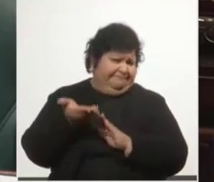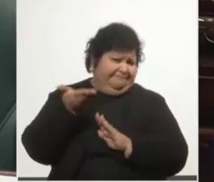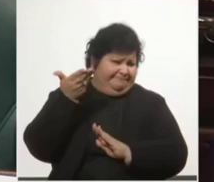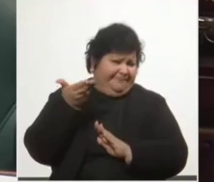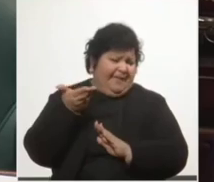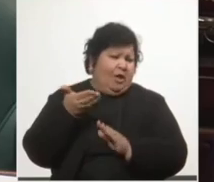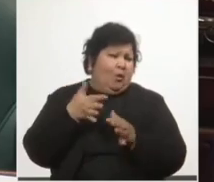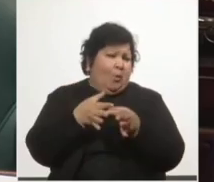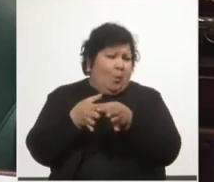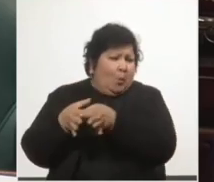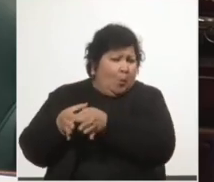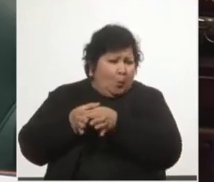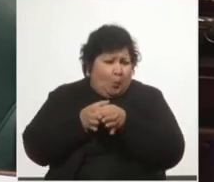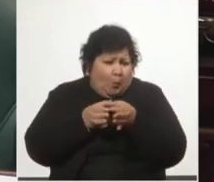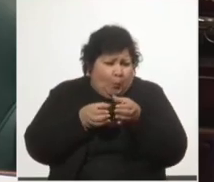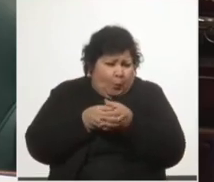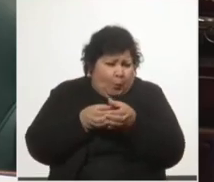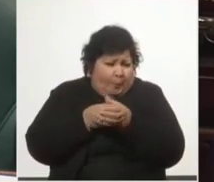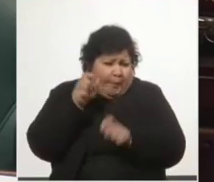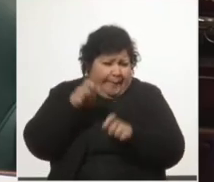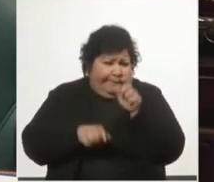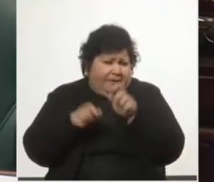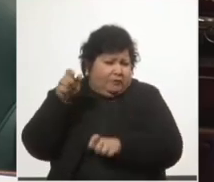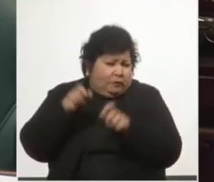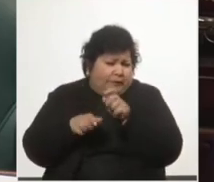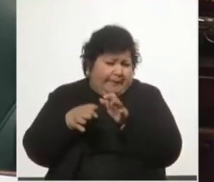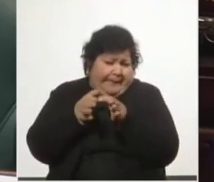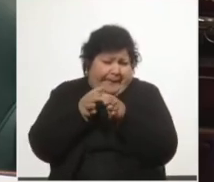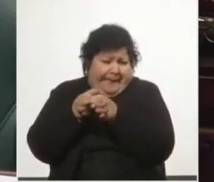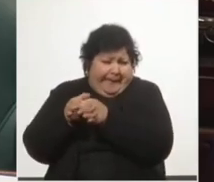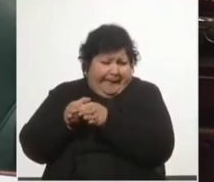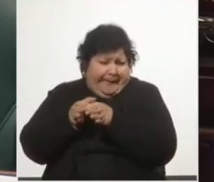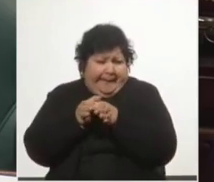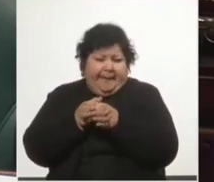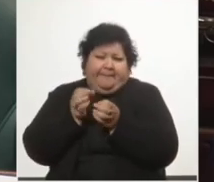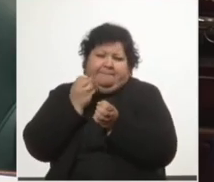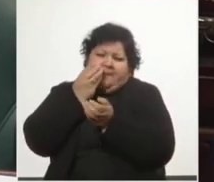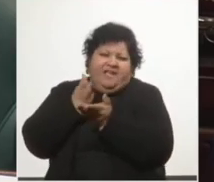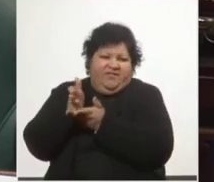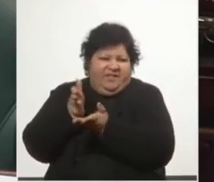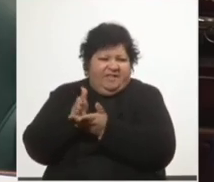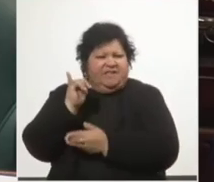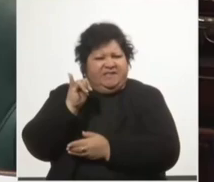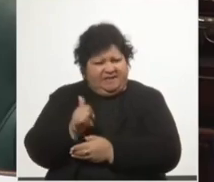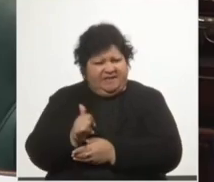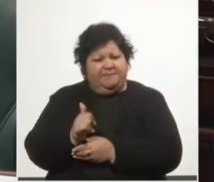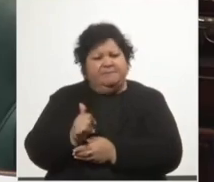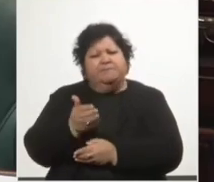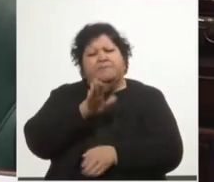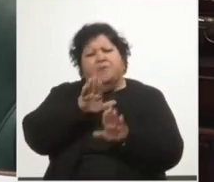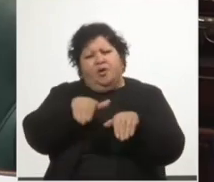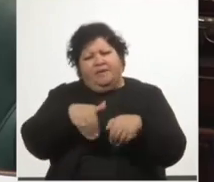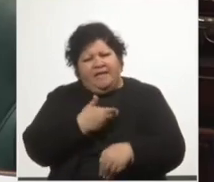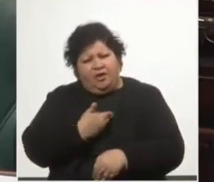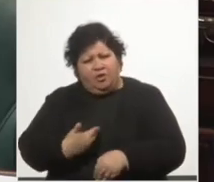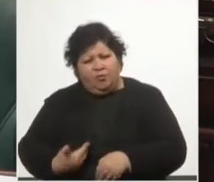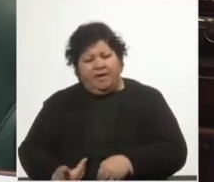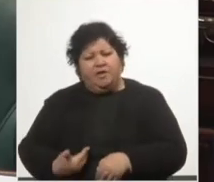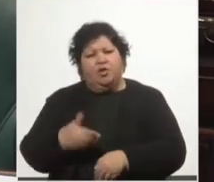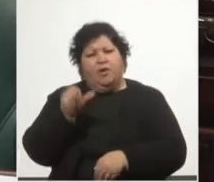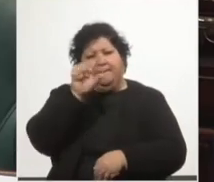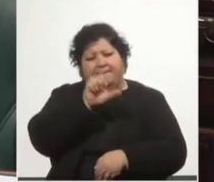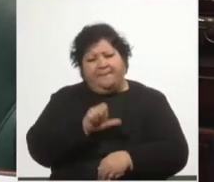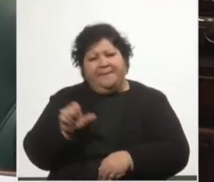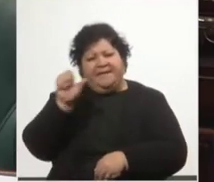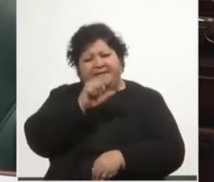beneficiando del proceso de recuperación en curso, propietaria de las grandes extensiones de tierra y empresa a la que el gobierno ha hecho